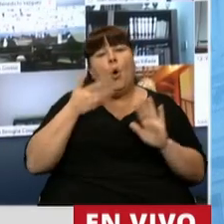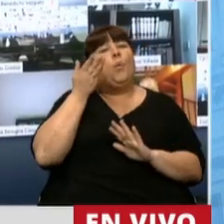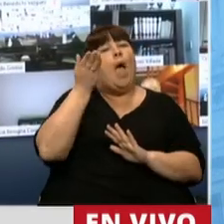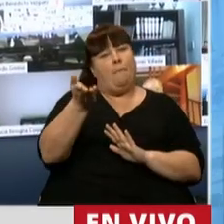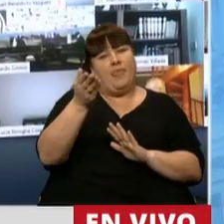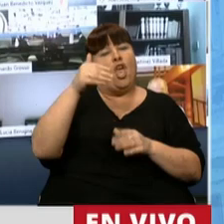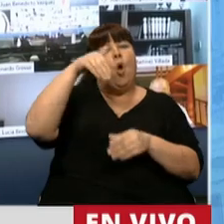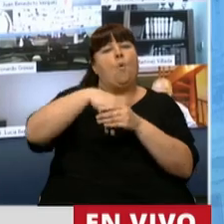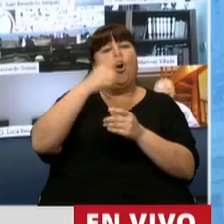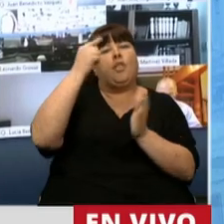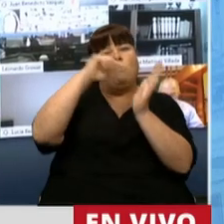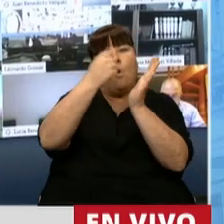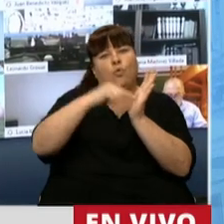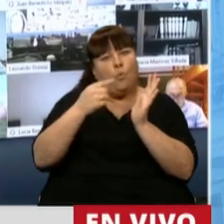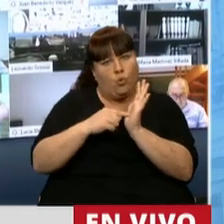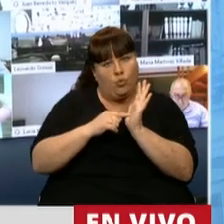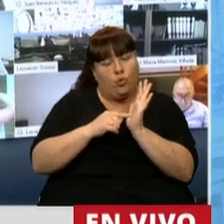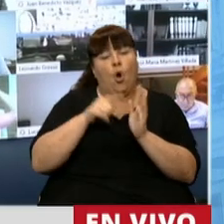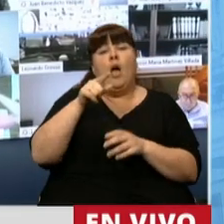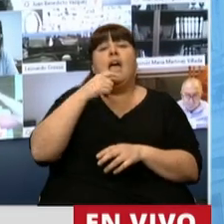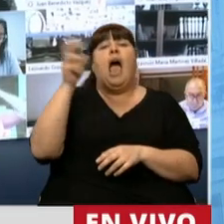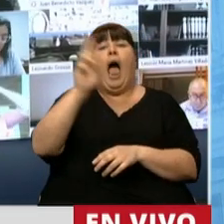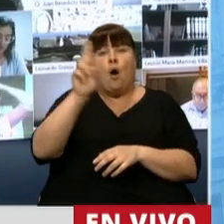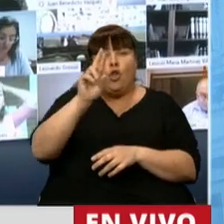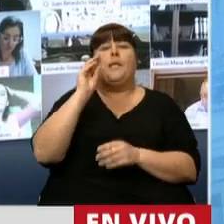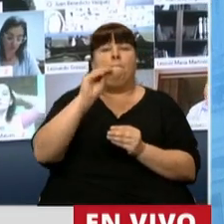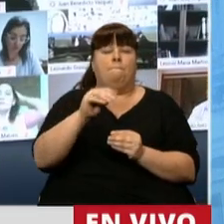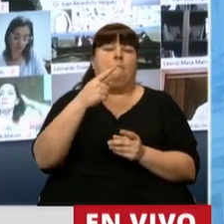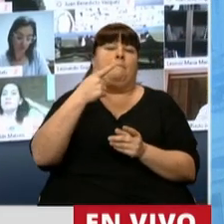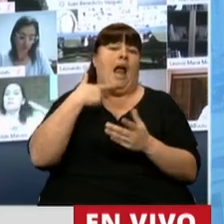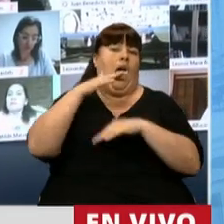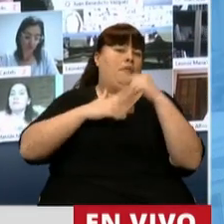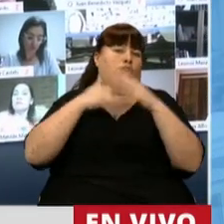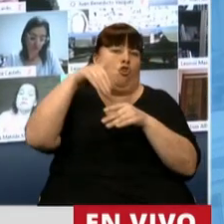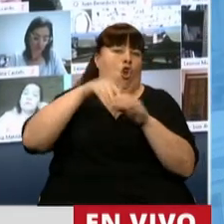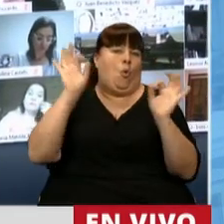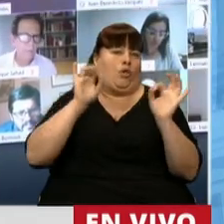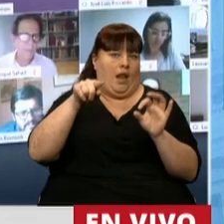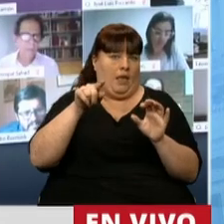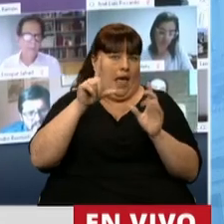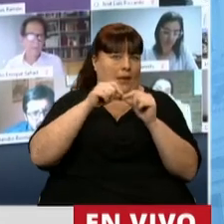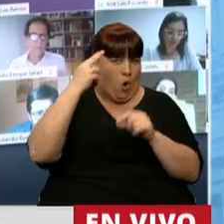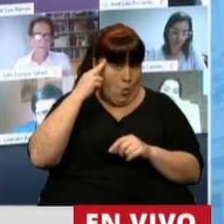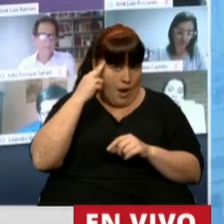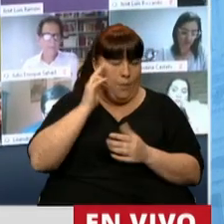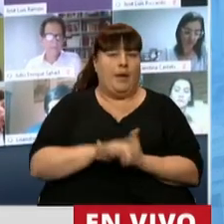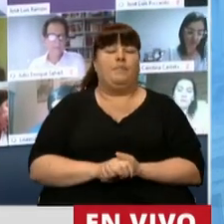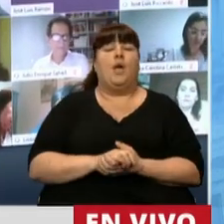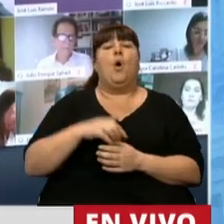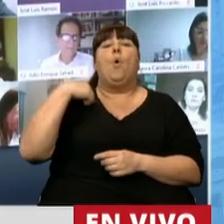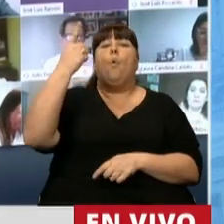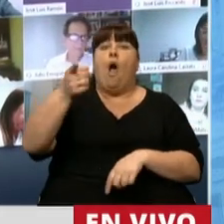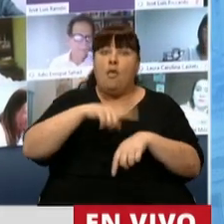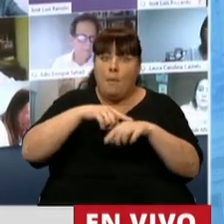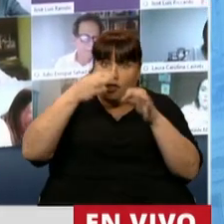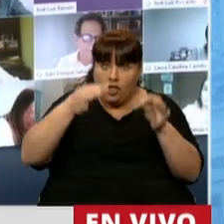pediremos que se vote el particular y la correspondiente autorización para abstenerse en la votación del artículo 9. Presidente, en su momento le